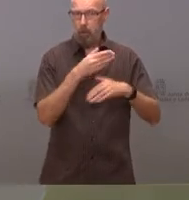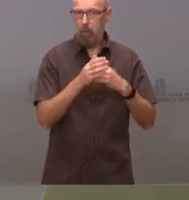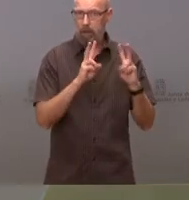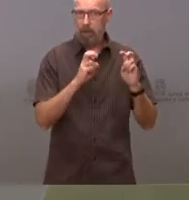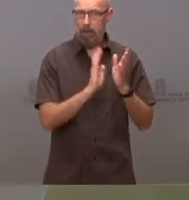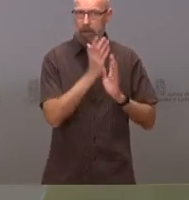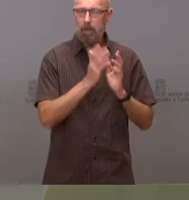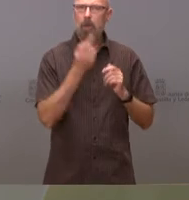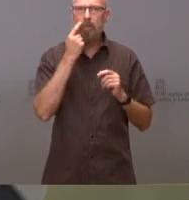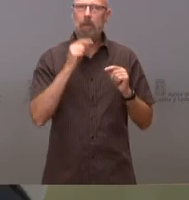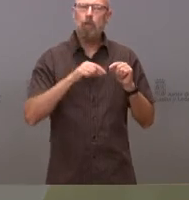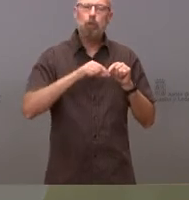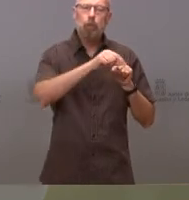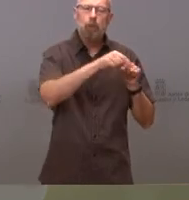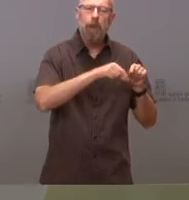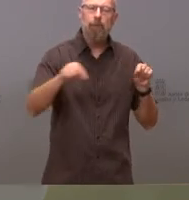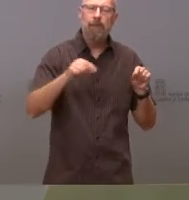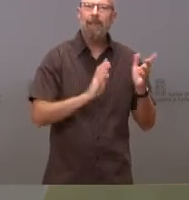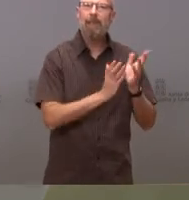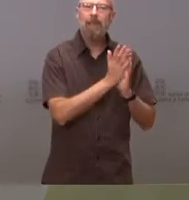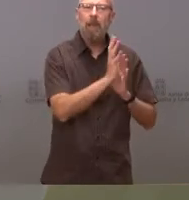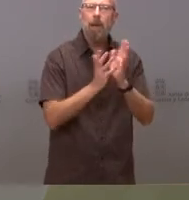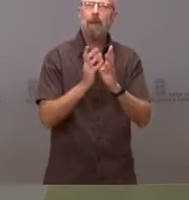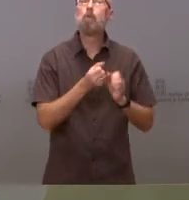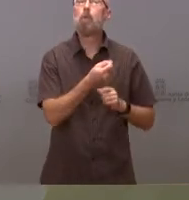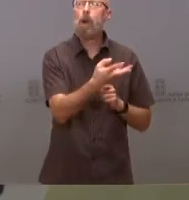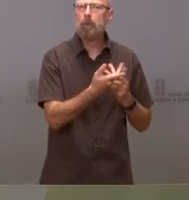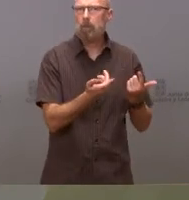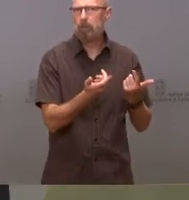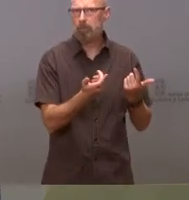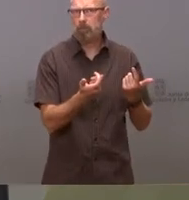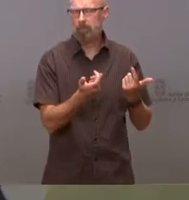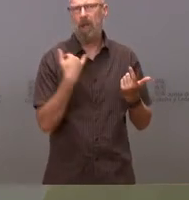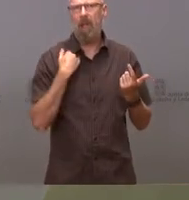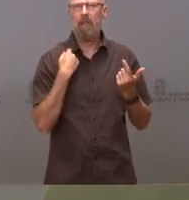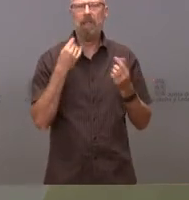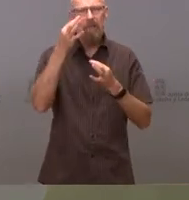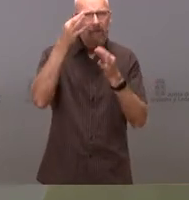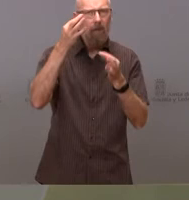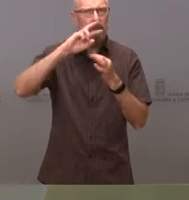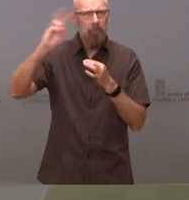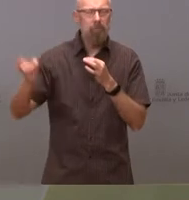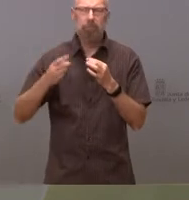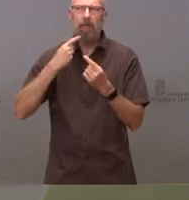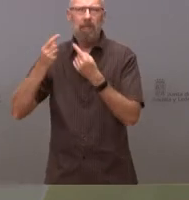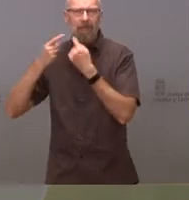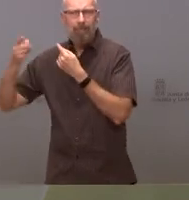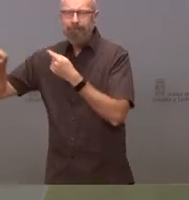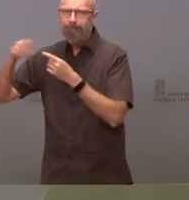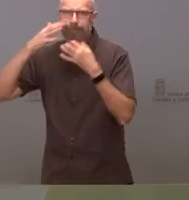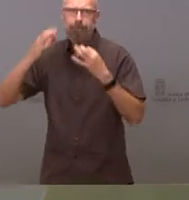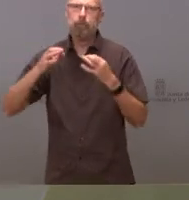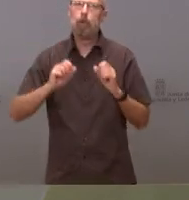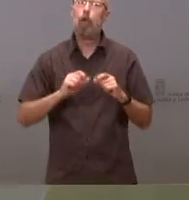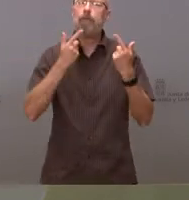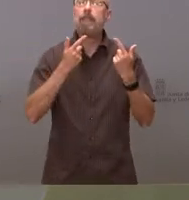superficie es la que se quemó, cuál es el perímetro de ese incendio, y existen numerosas cifras que dan distintos organismos, las cifras oficiales